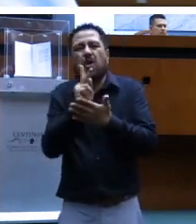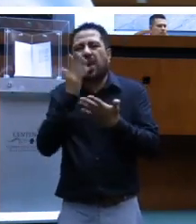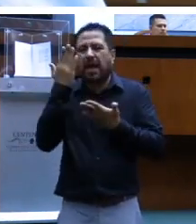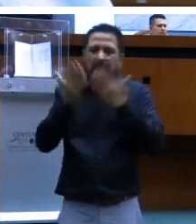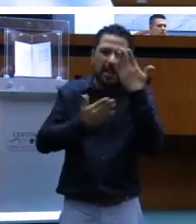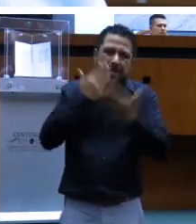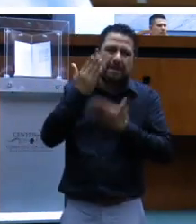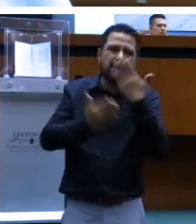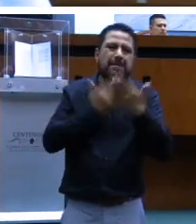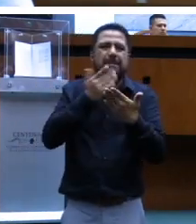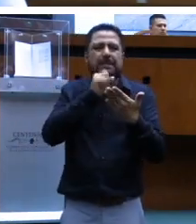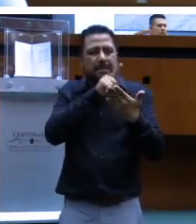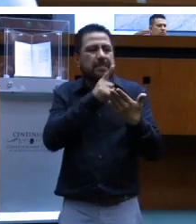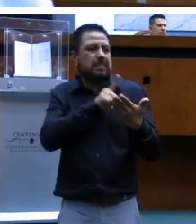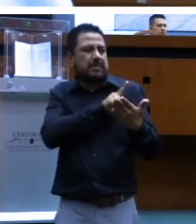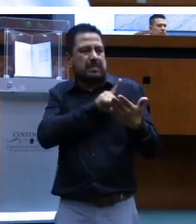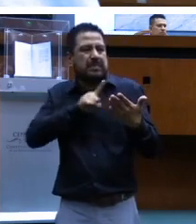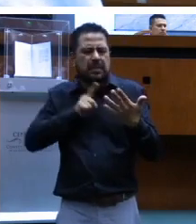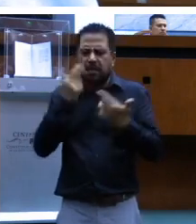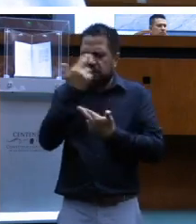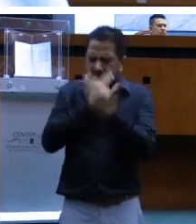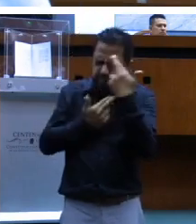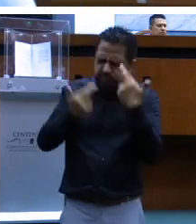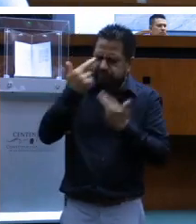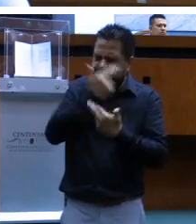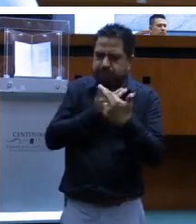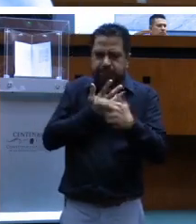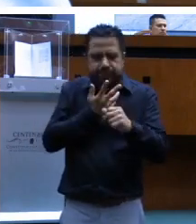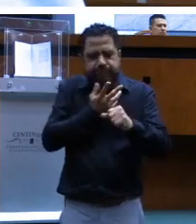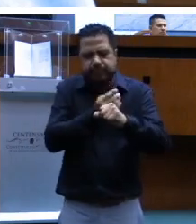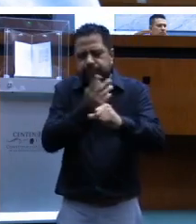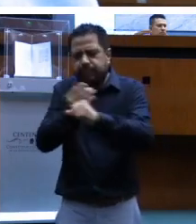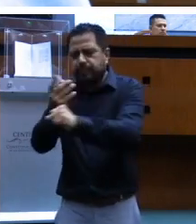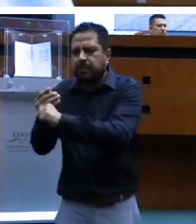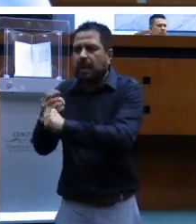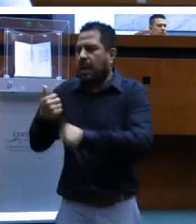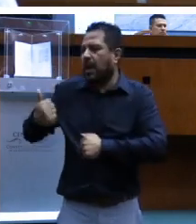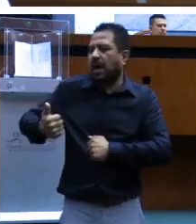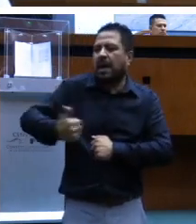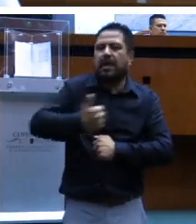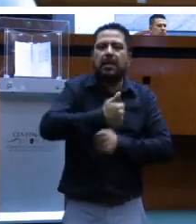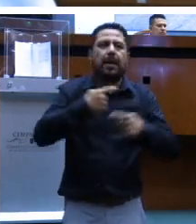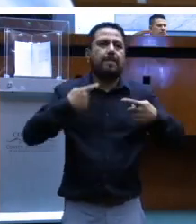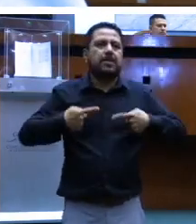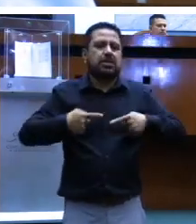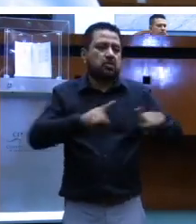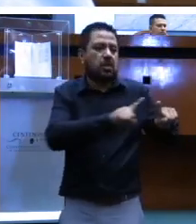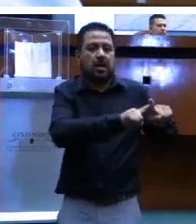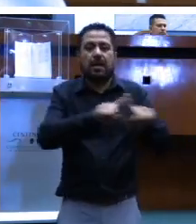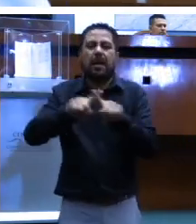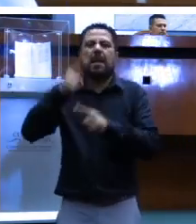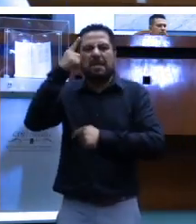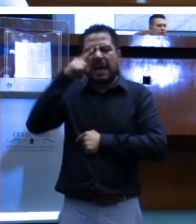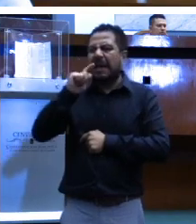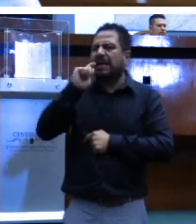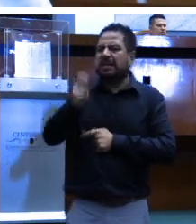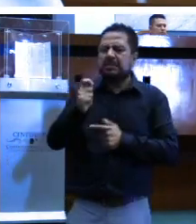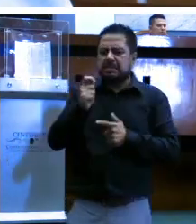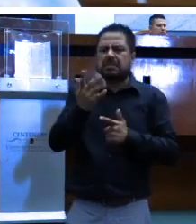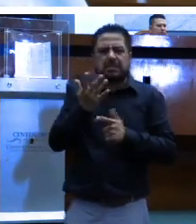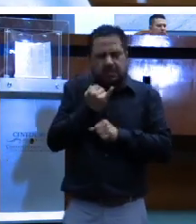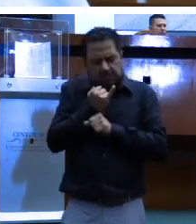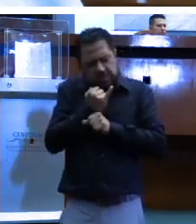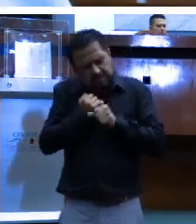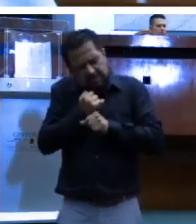contenidos y planes de estudios deben de ser revisados y adaptados a las necesidades de cada persona. Para mantener los estudios